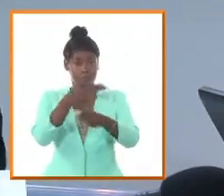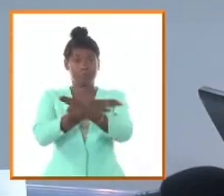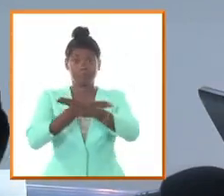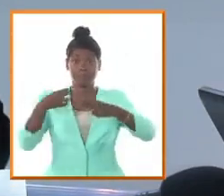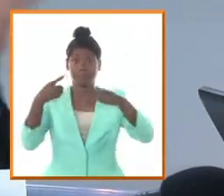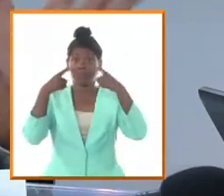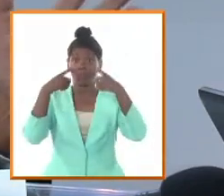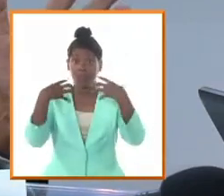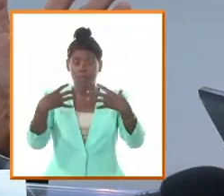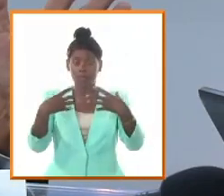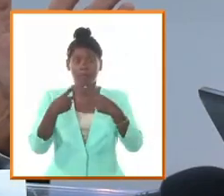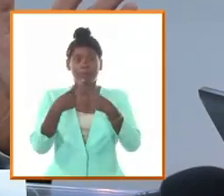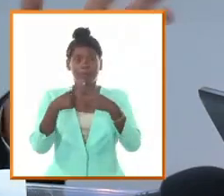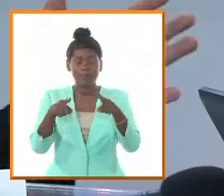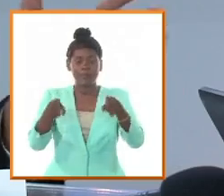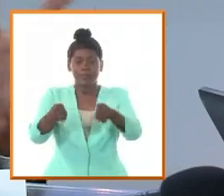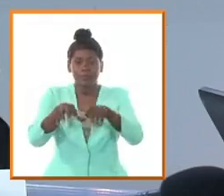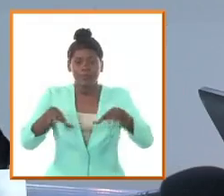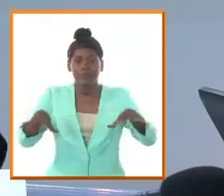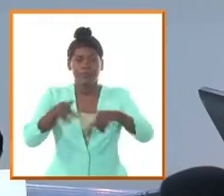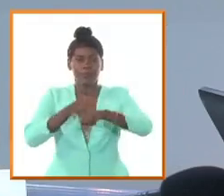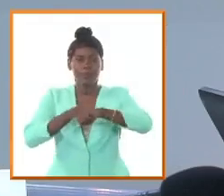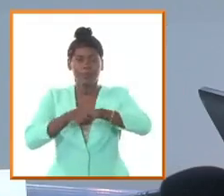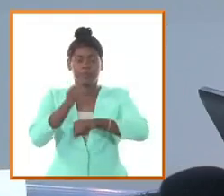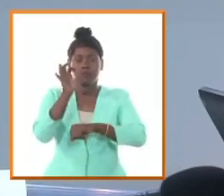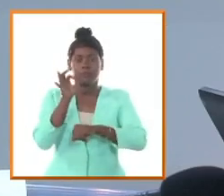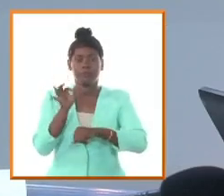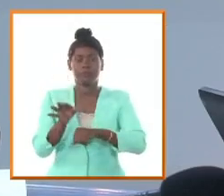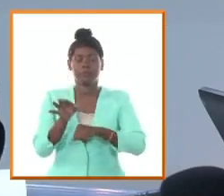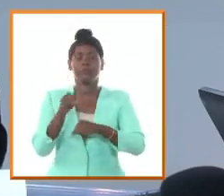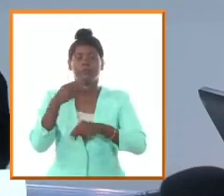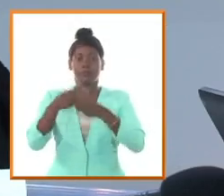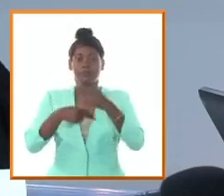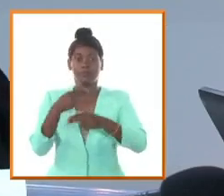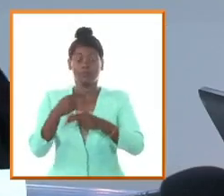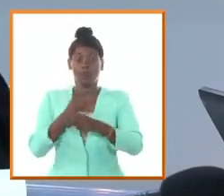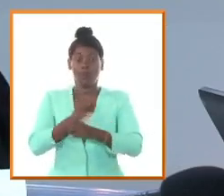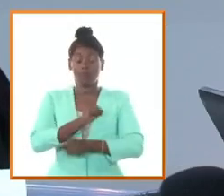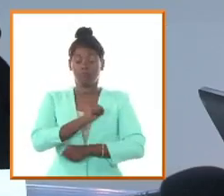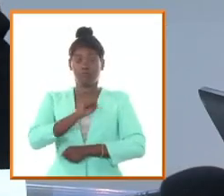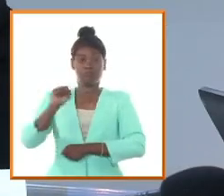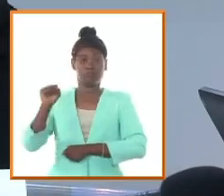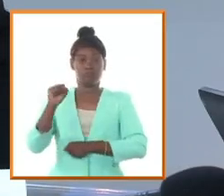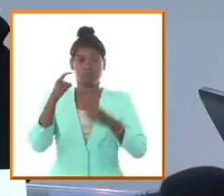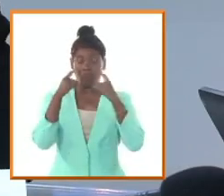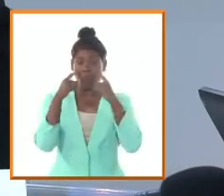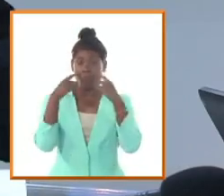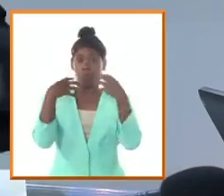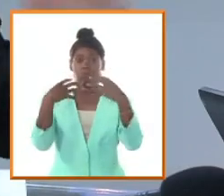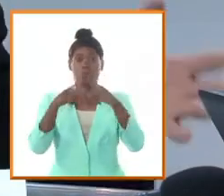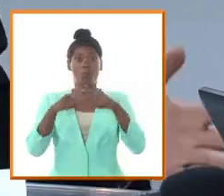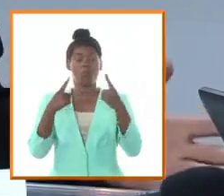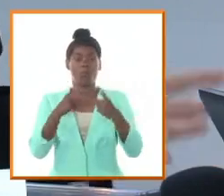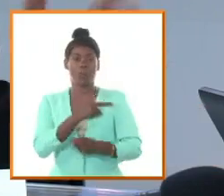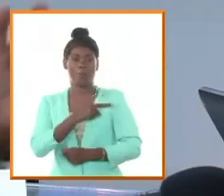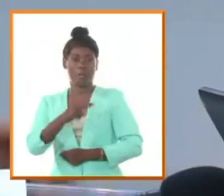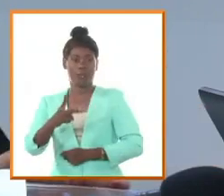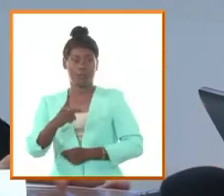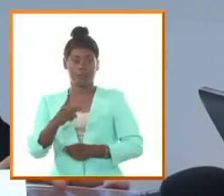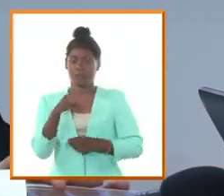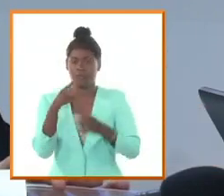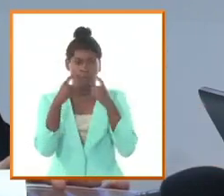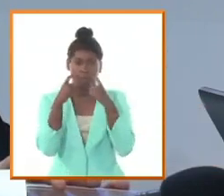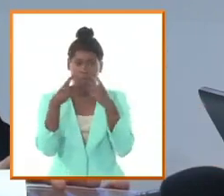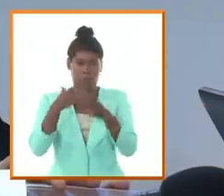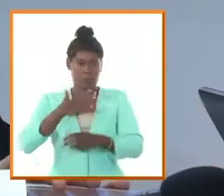momento que inmortaliza a Aramontes independientemente de que es la importancia de